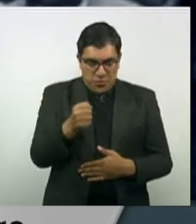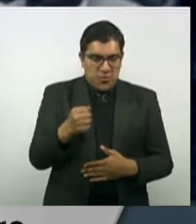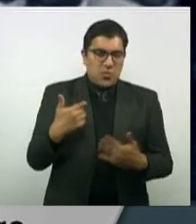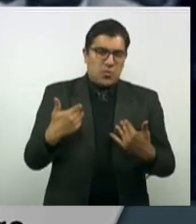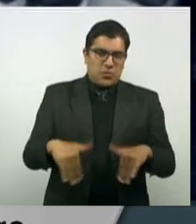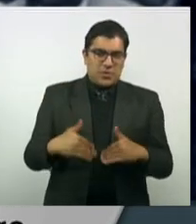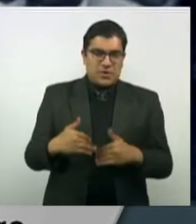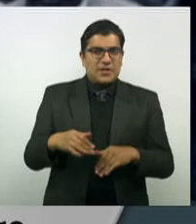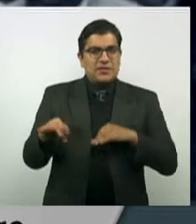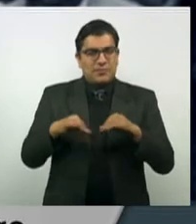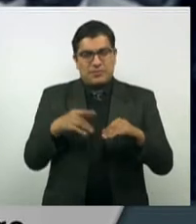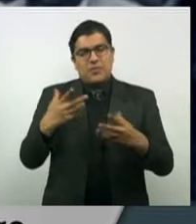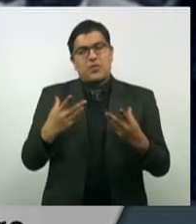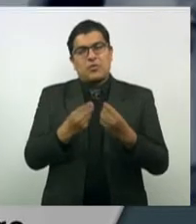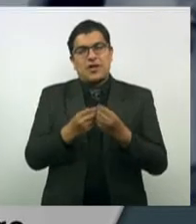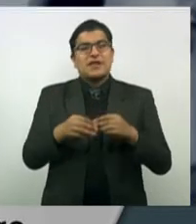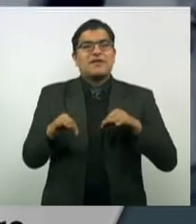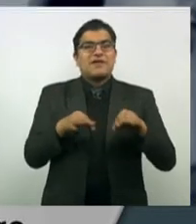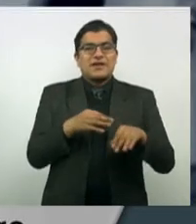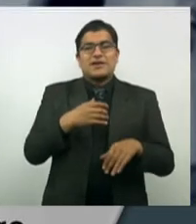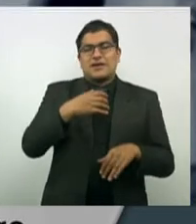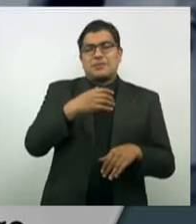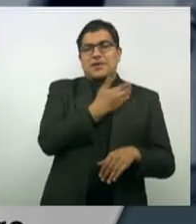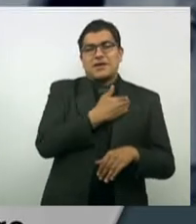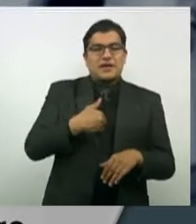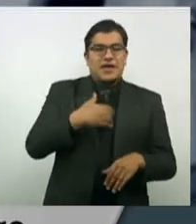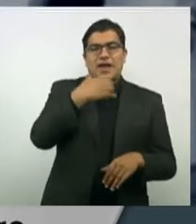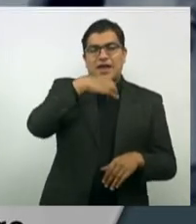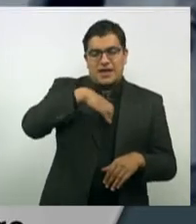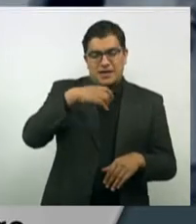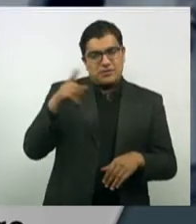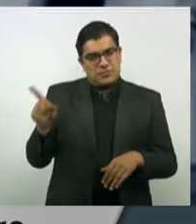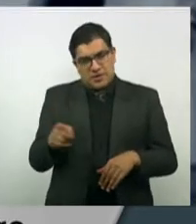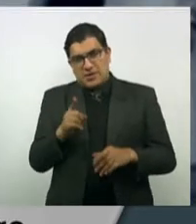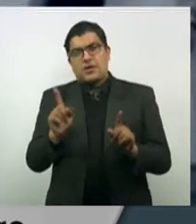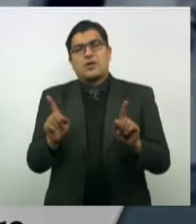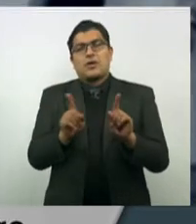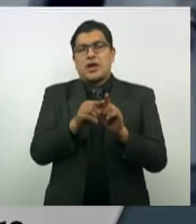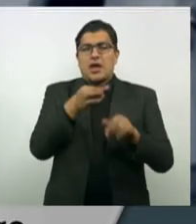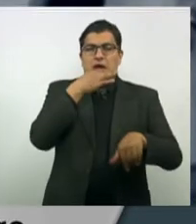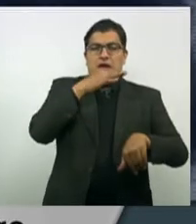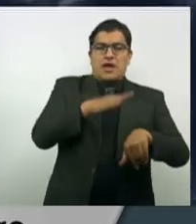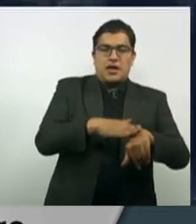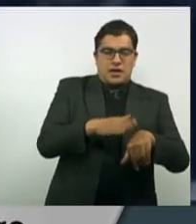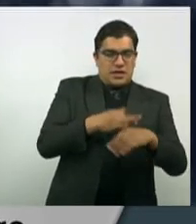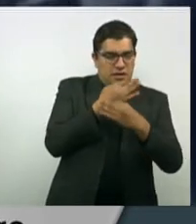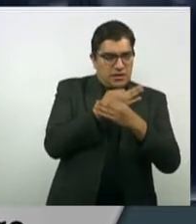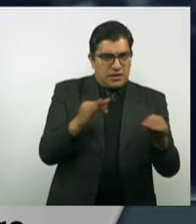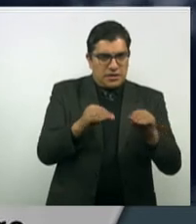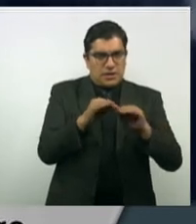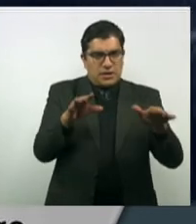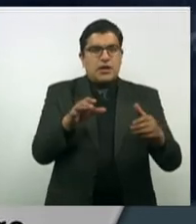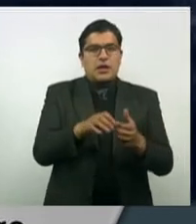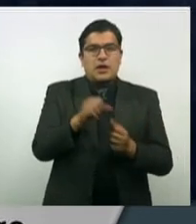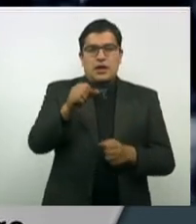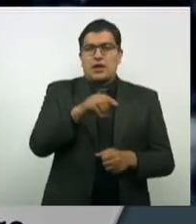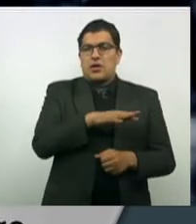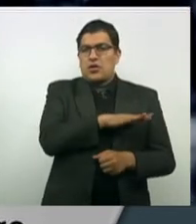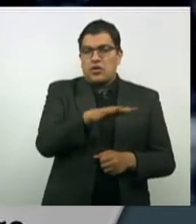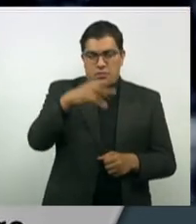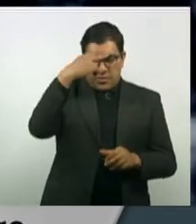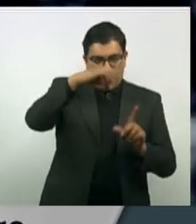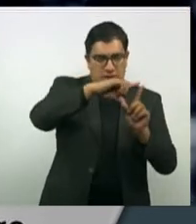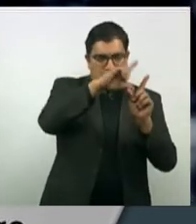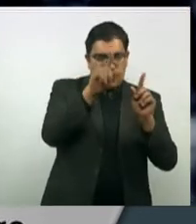Trabajó para el presidente Venustiano Carranza, quien la envió como su emisaria para llevar el mensaje constitucionalista a todo México y parte de